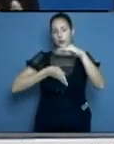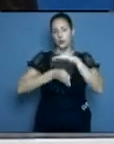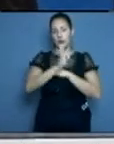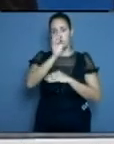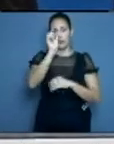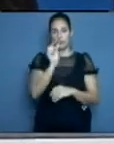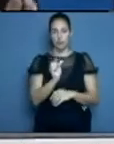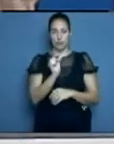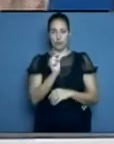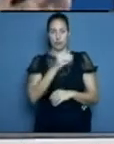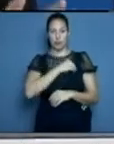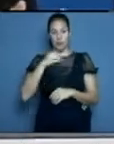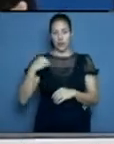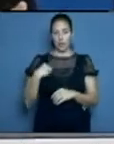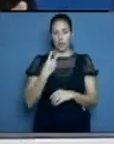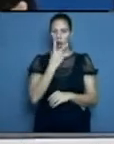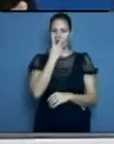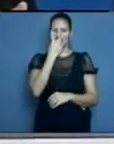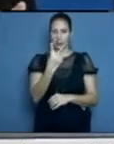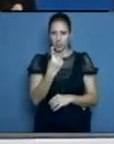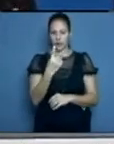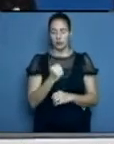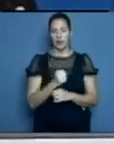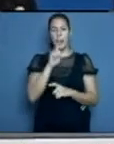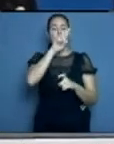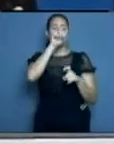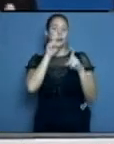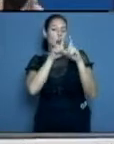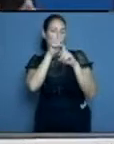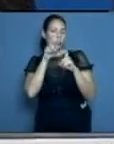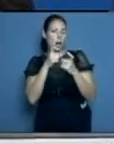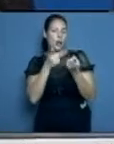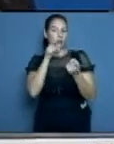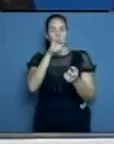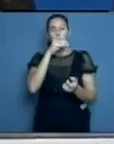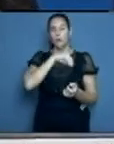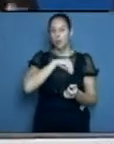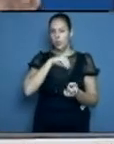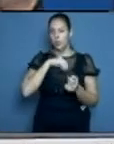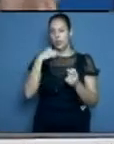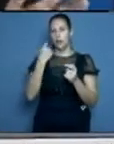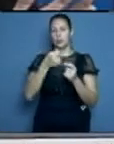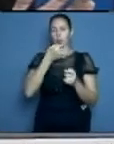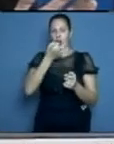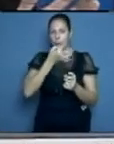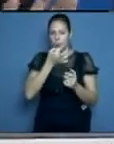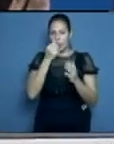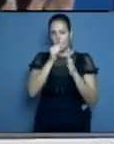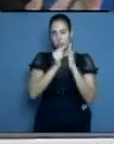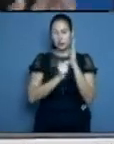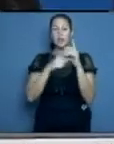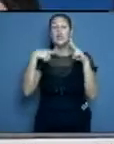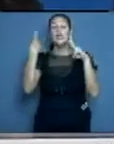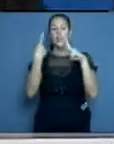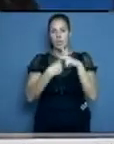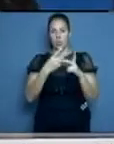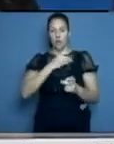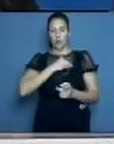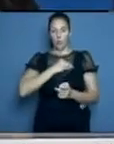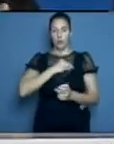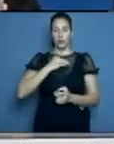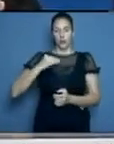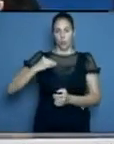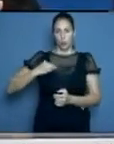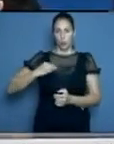para ver las características de la enfermedad, cómo se expresan en el paciente y, obviamente, examinarlo. Eso está